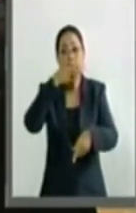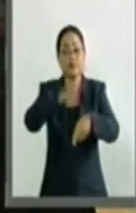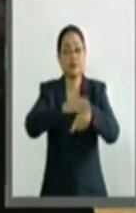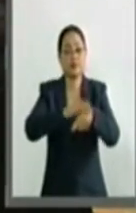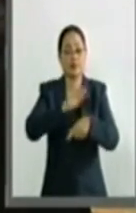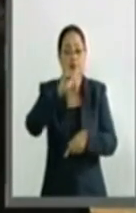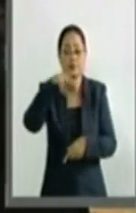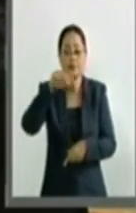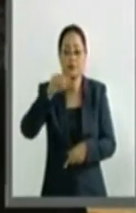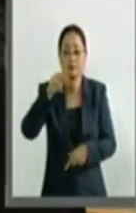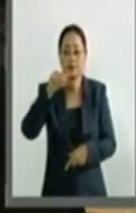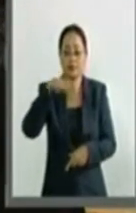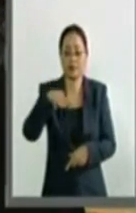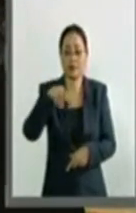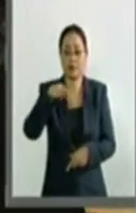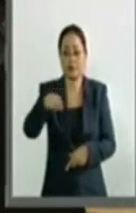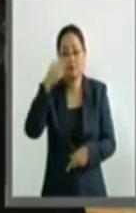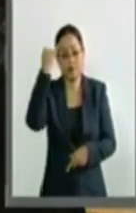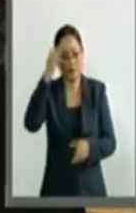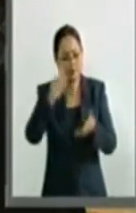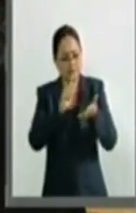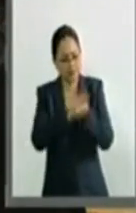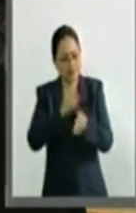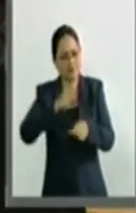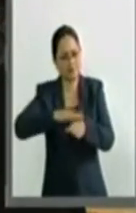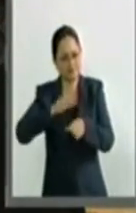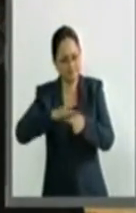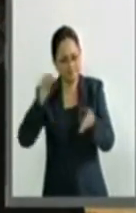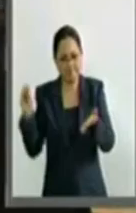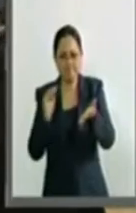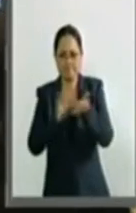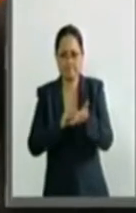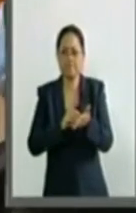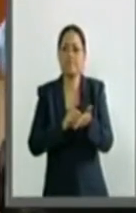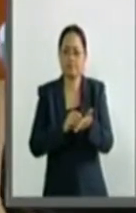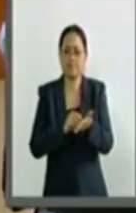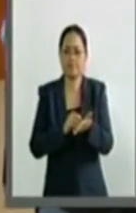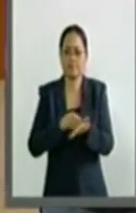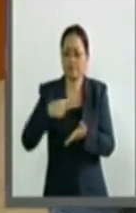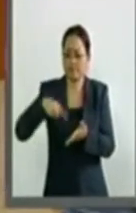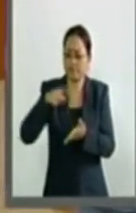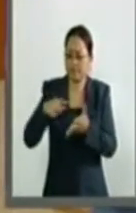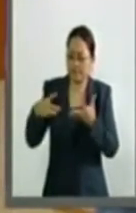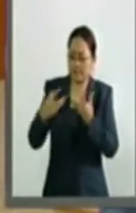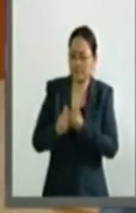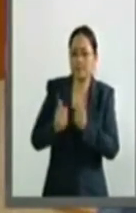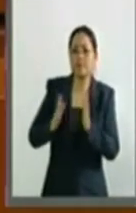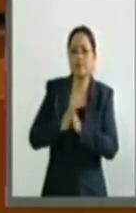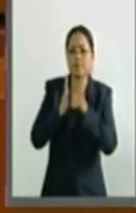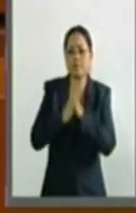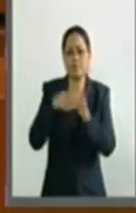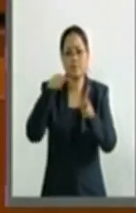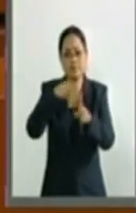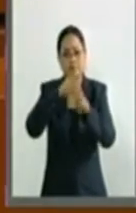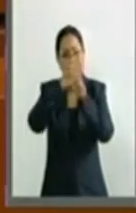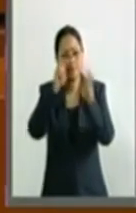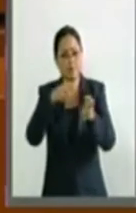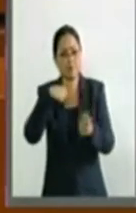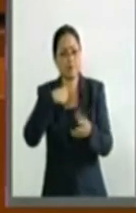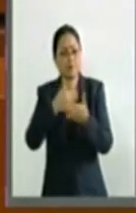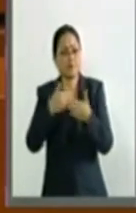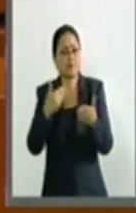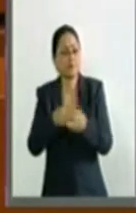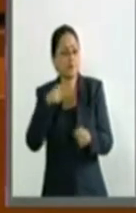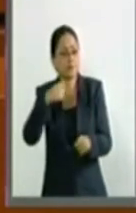INAPAM a que fortalezca sus políticas públicas. Si bien es cierto que estamos involucrados en este tema, yo les quiero